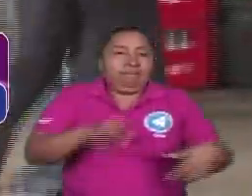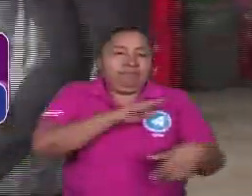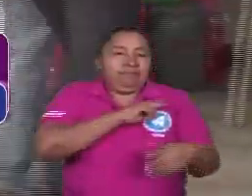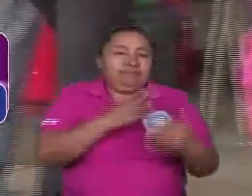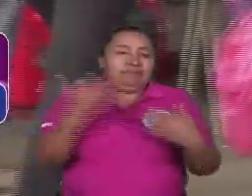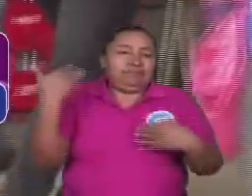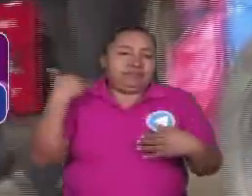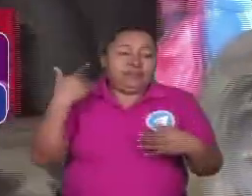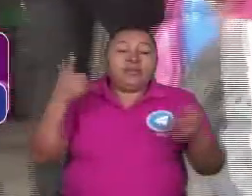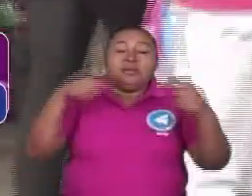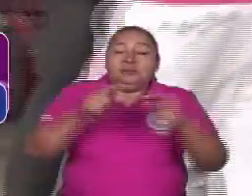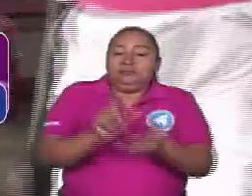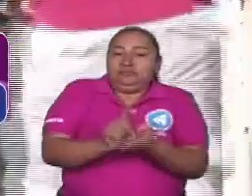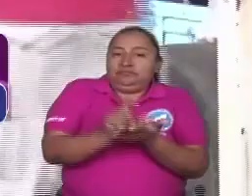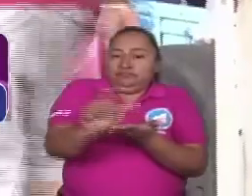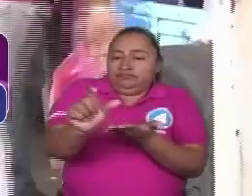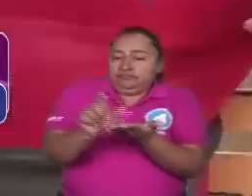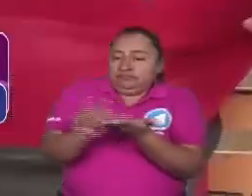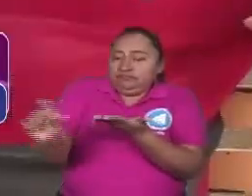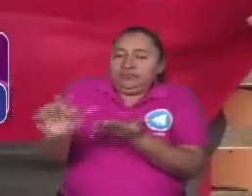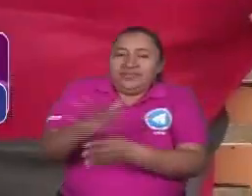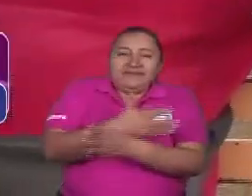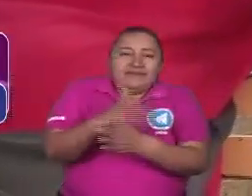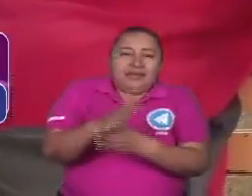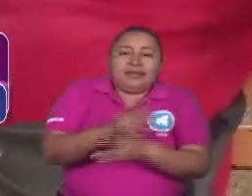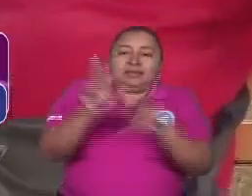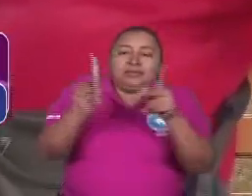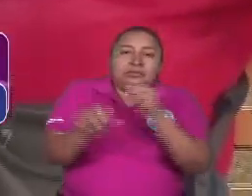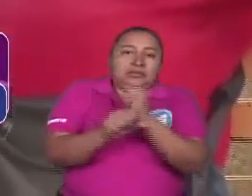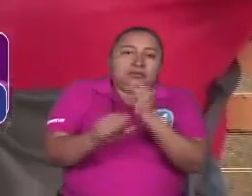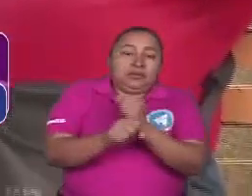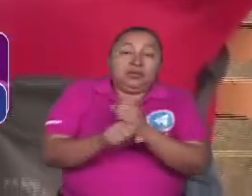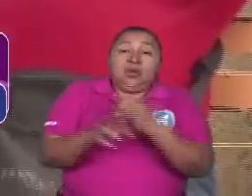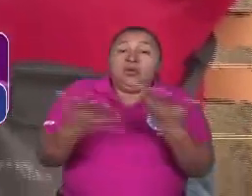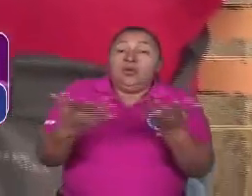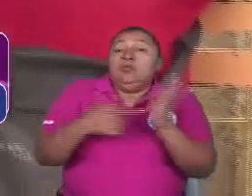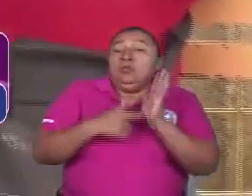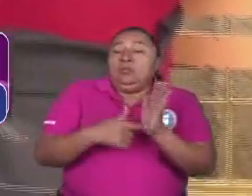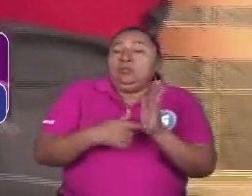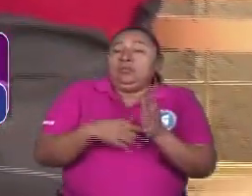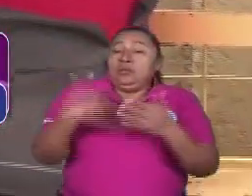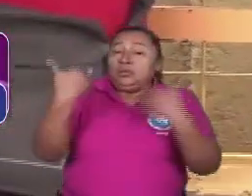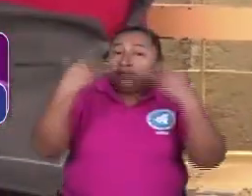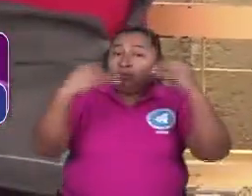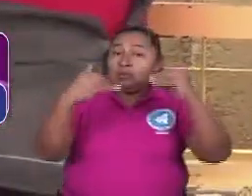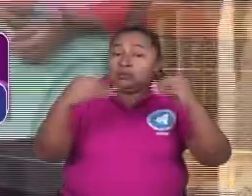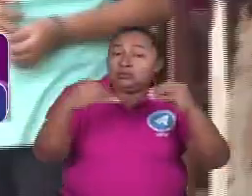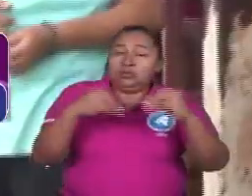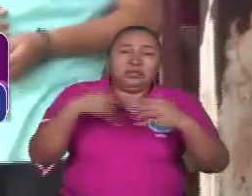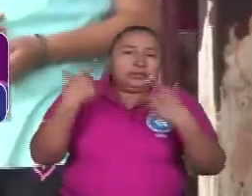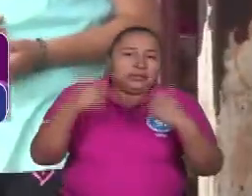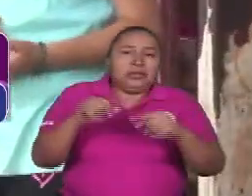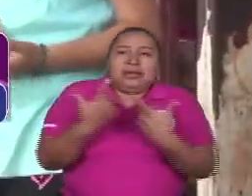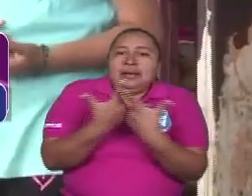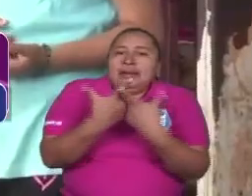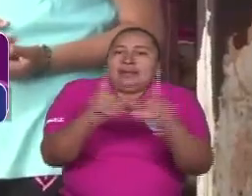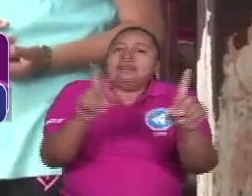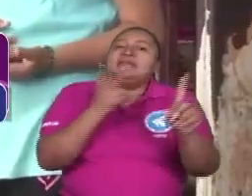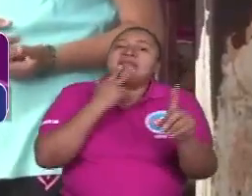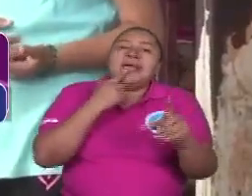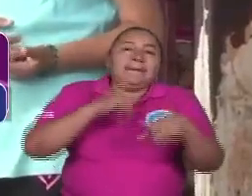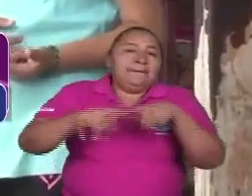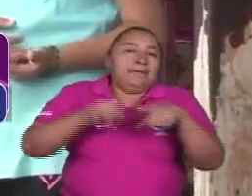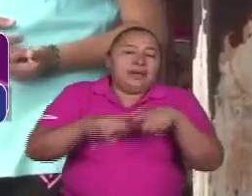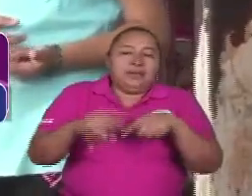proceso de redistribución distinto para los trabajadores, porque cuando la educación es absolutamente gratuita para todo el